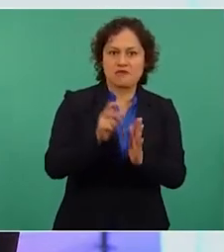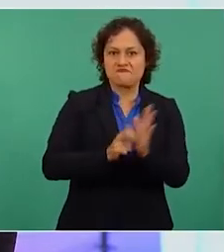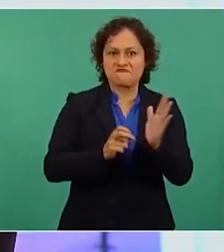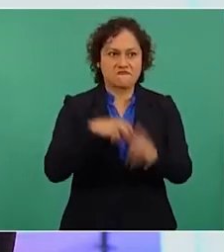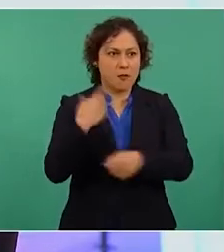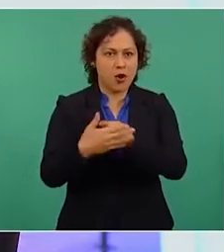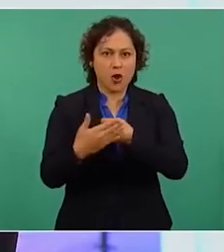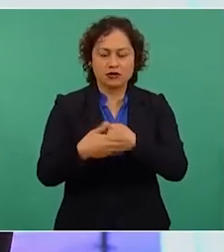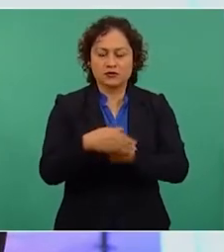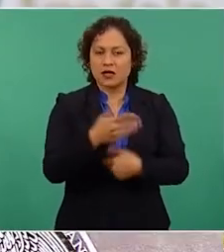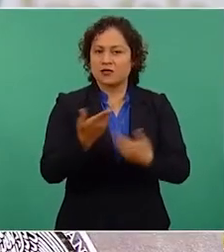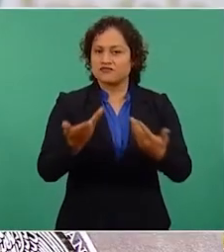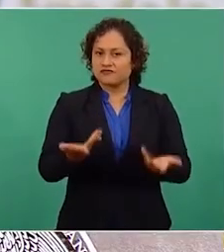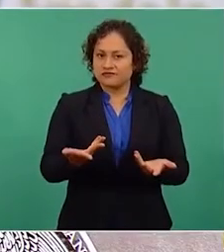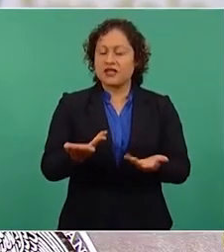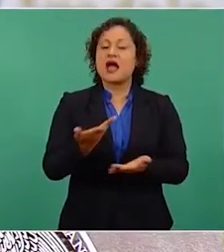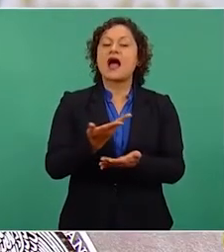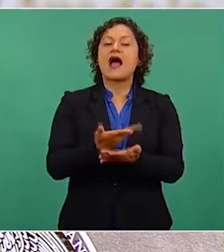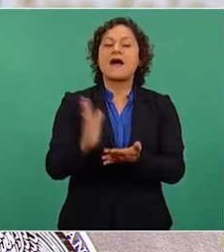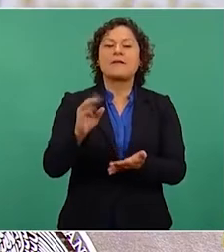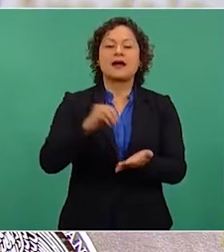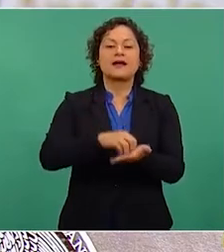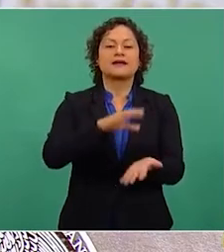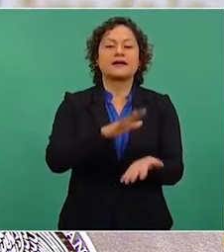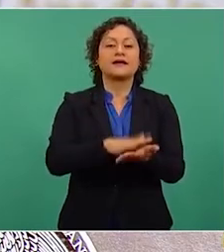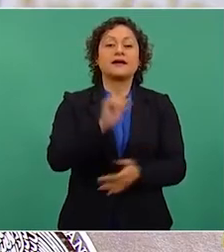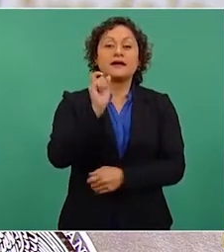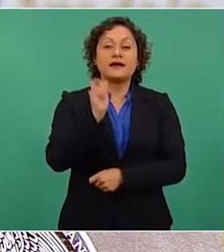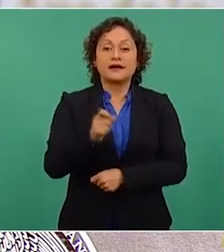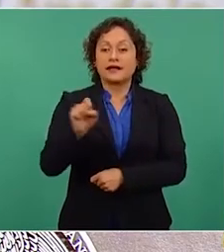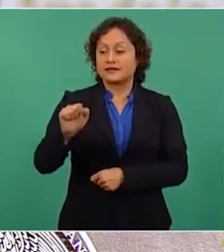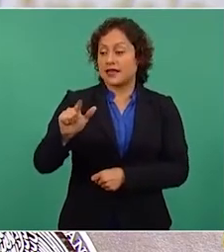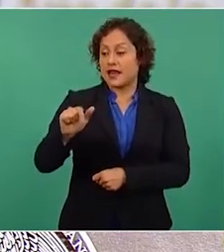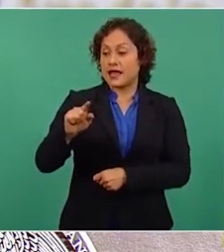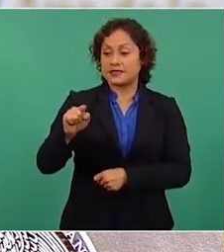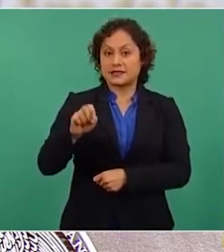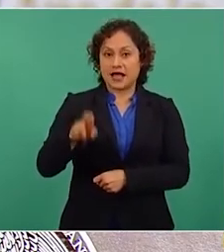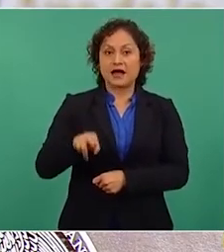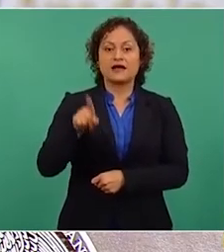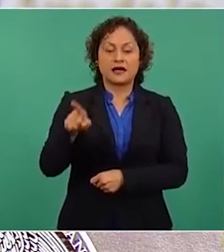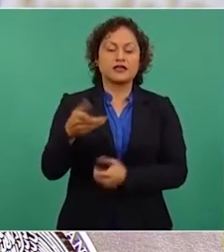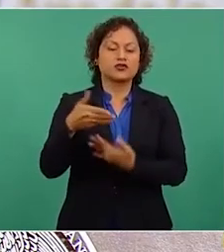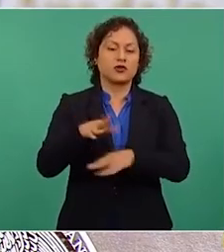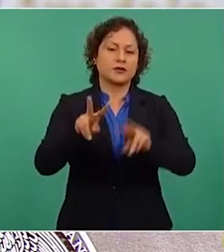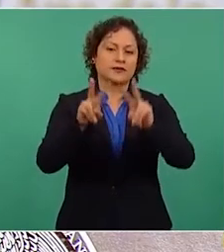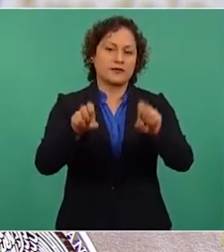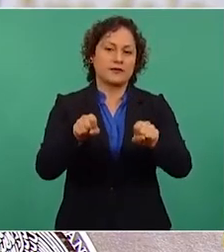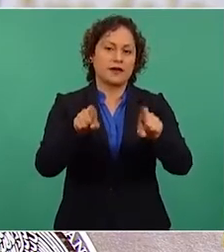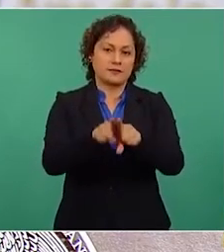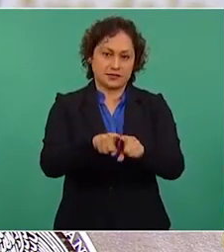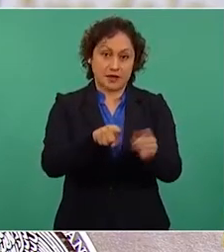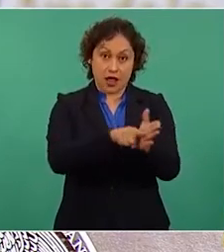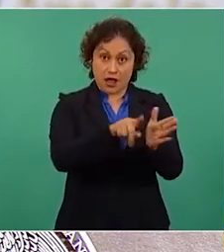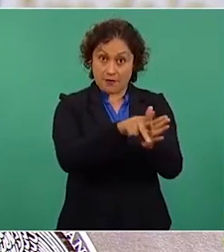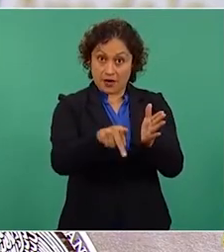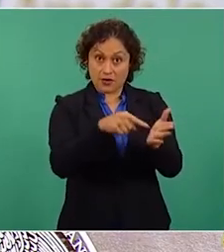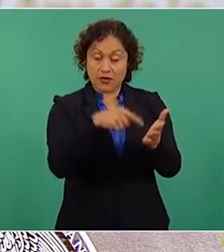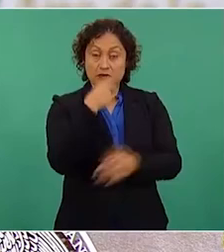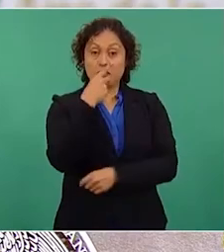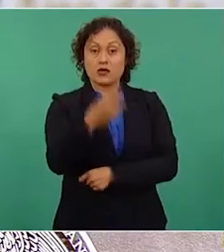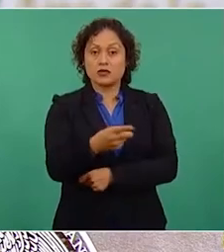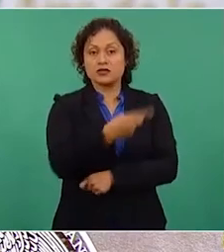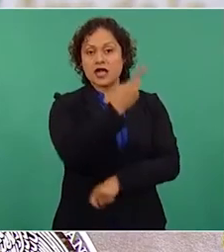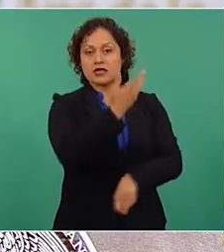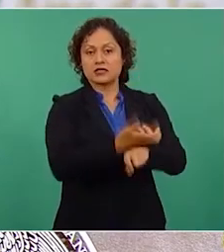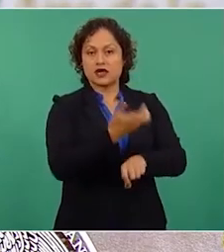además de las declaraciones de Ken Salazar sobre el mismo asunto. El diario publicó que debido a esa presión de Estados